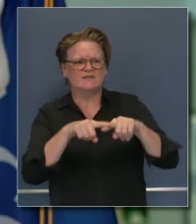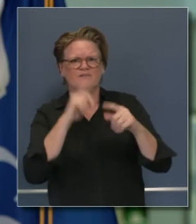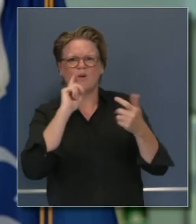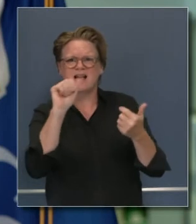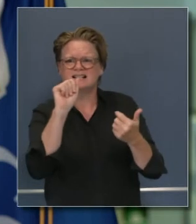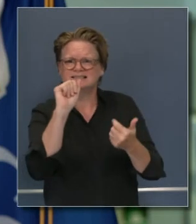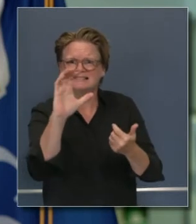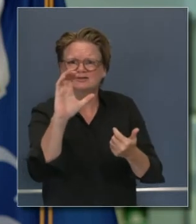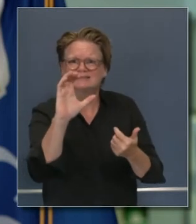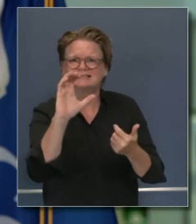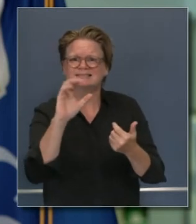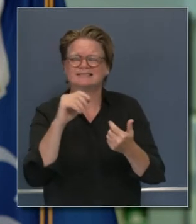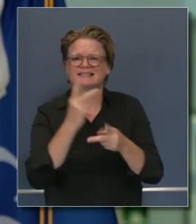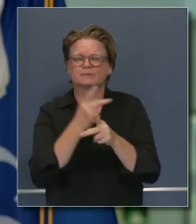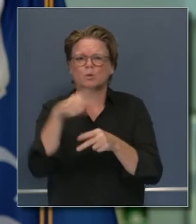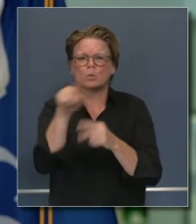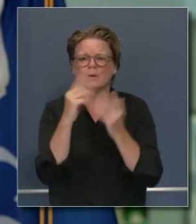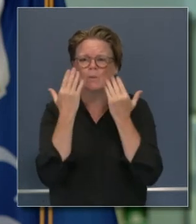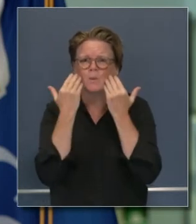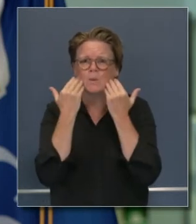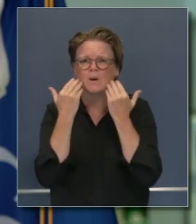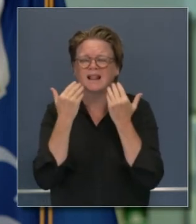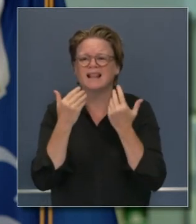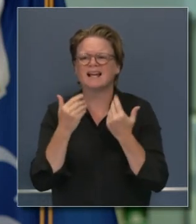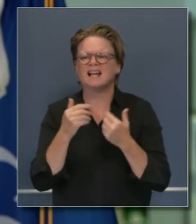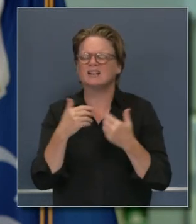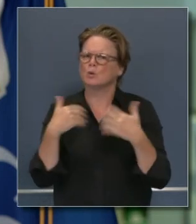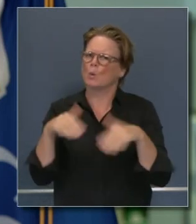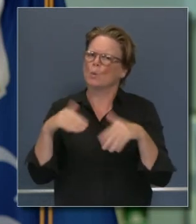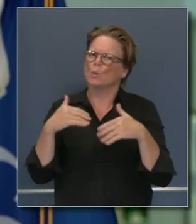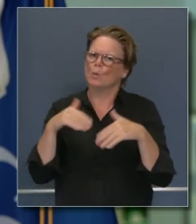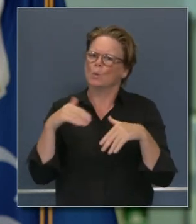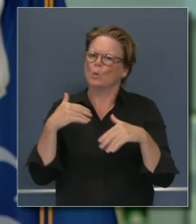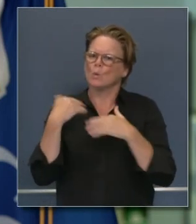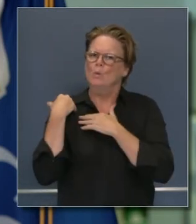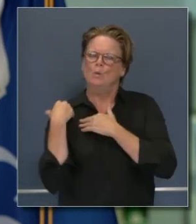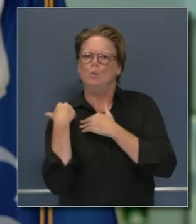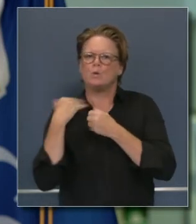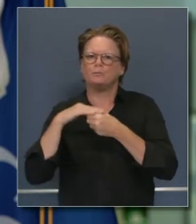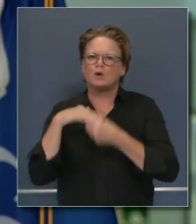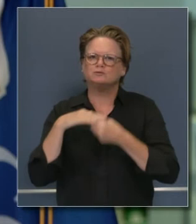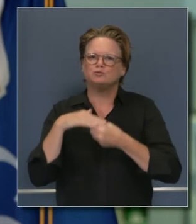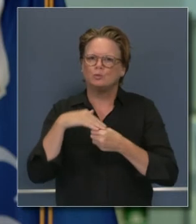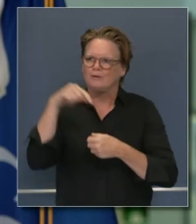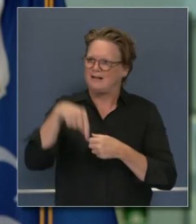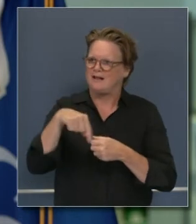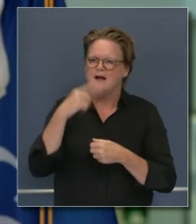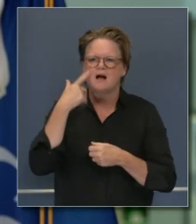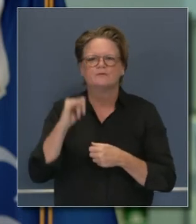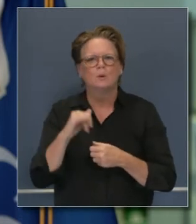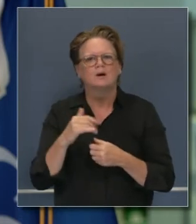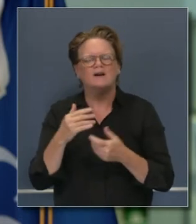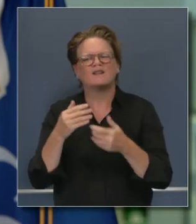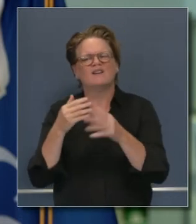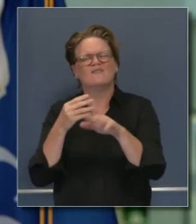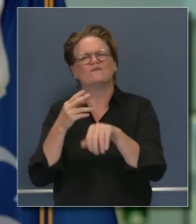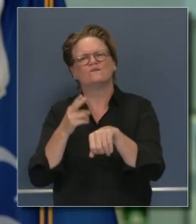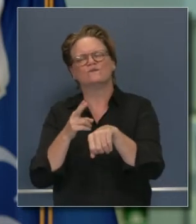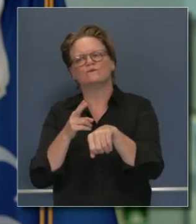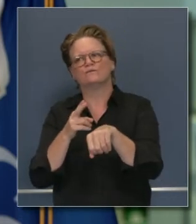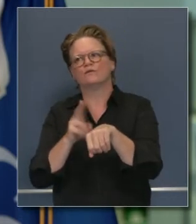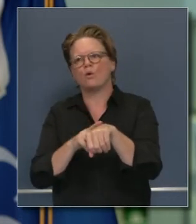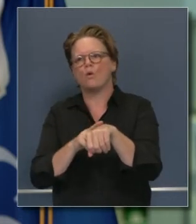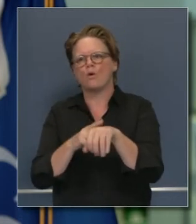estado sino que también causa presión fuera del estado de modo que esto es algo anómalo es una anomalía en el contexto